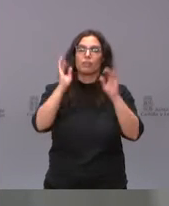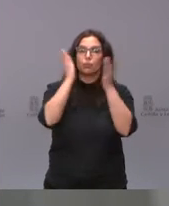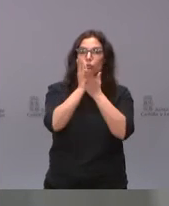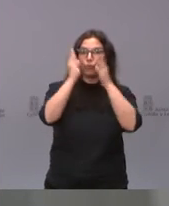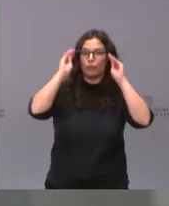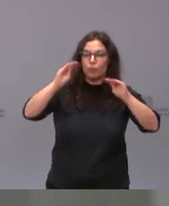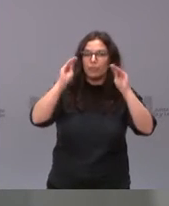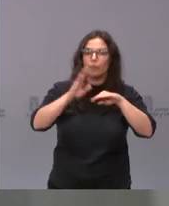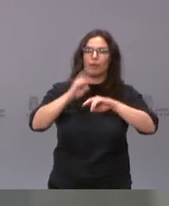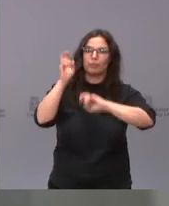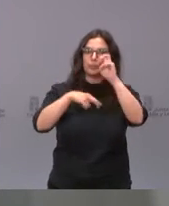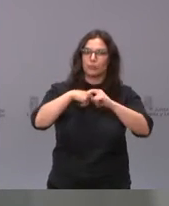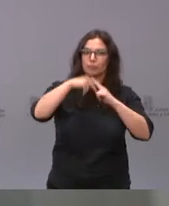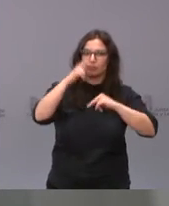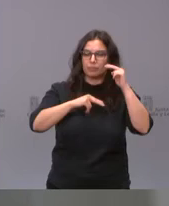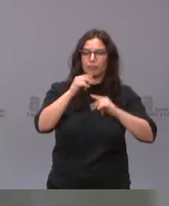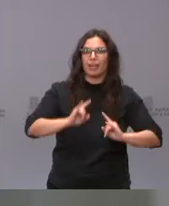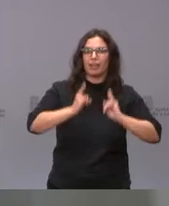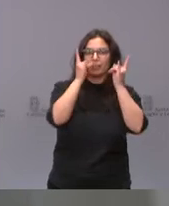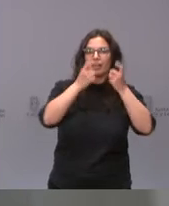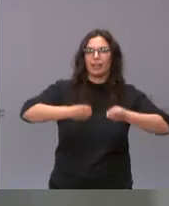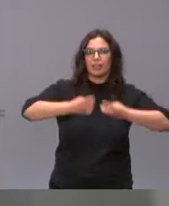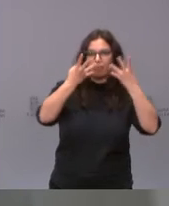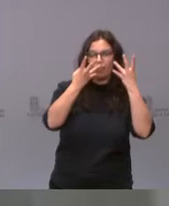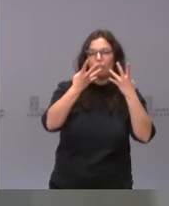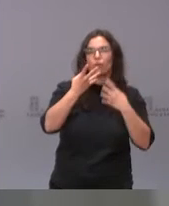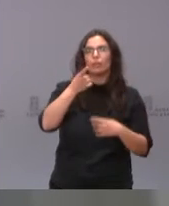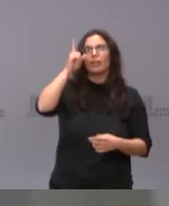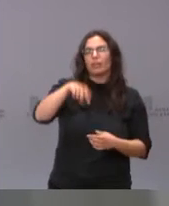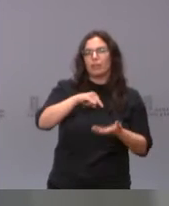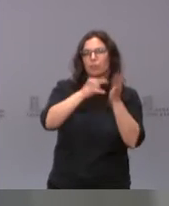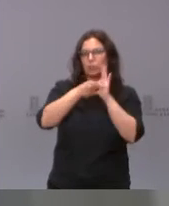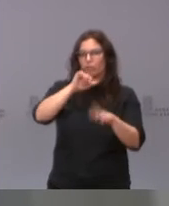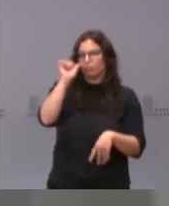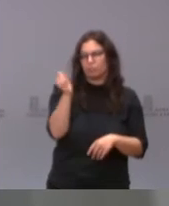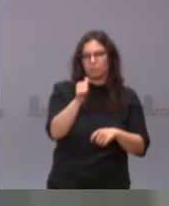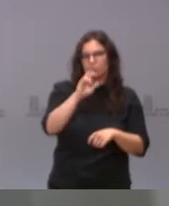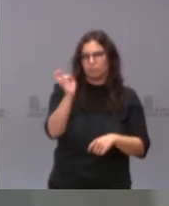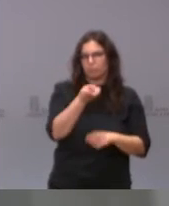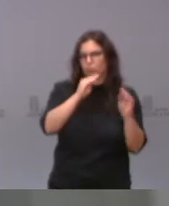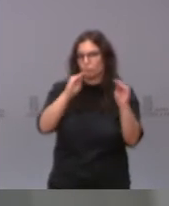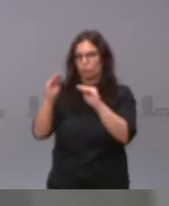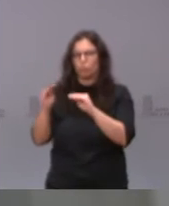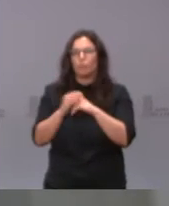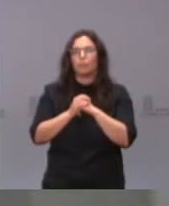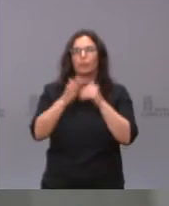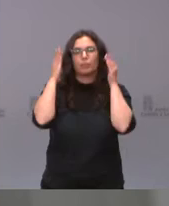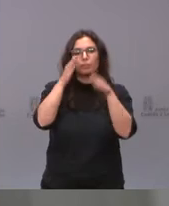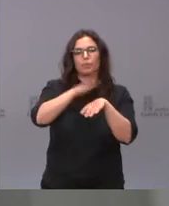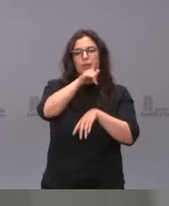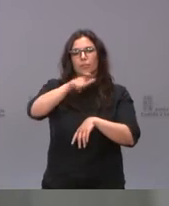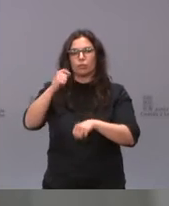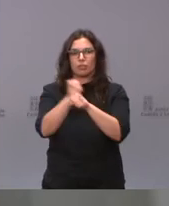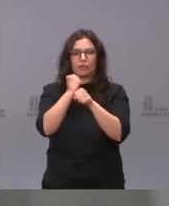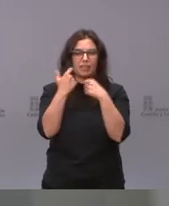materia de rehabilitación de edificios y metodología BIM, Building Information Modeling, dirigidas a trabajadores del